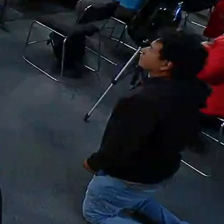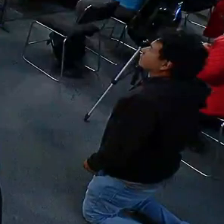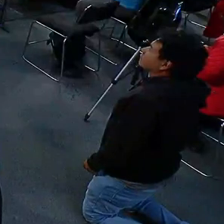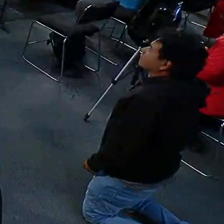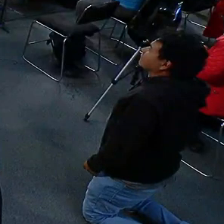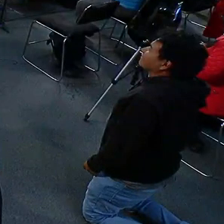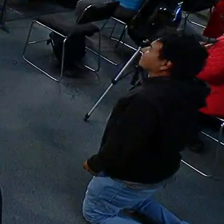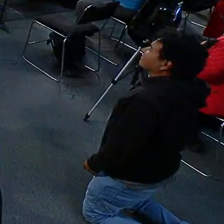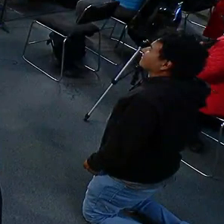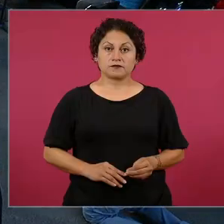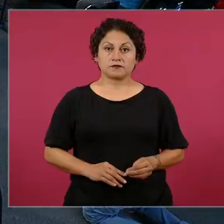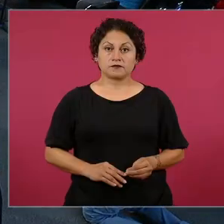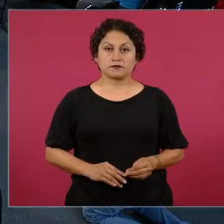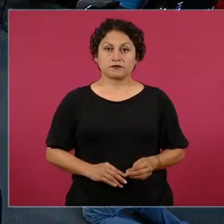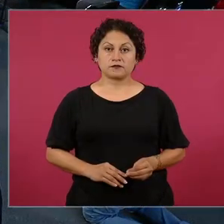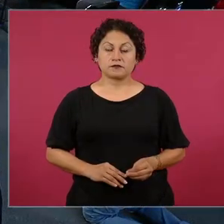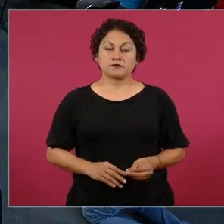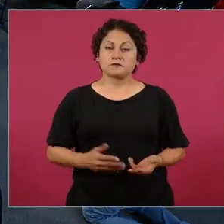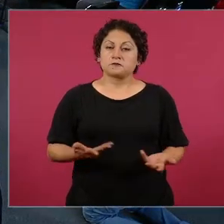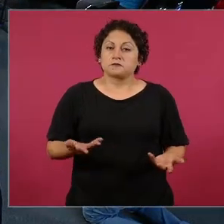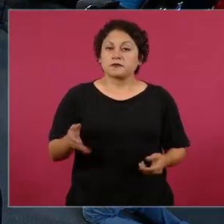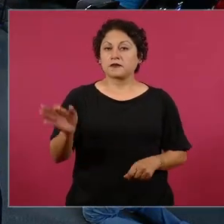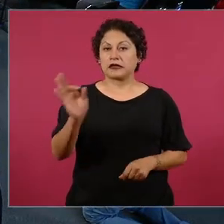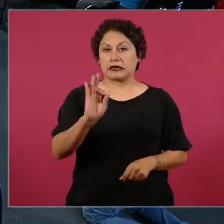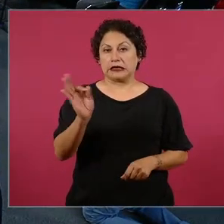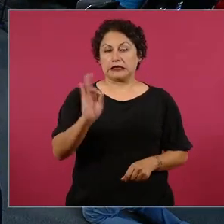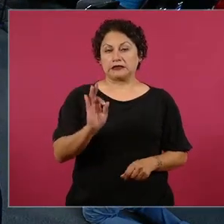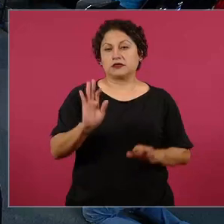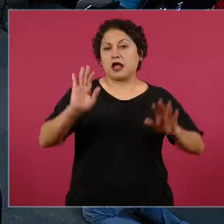lo que diga será